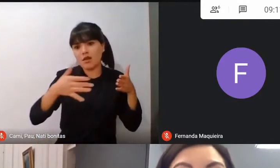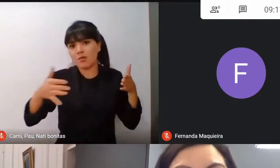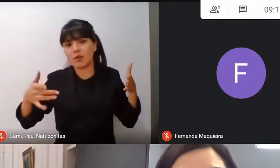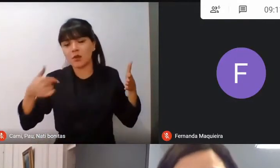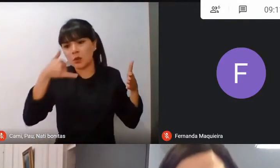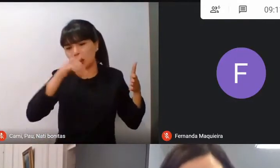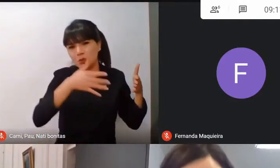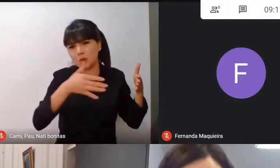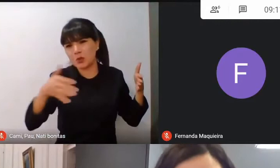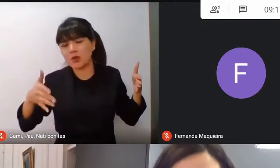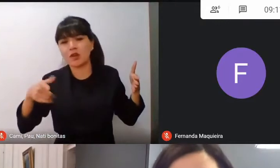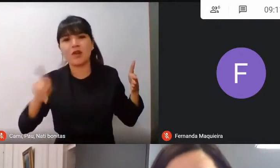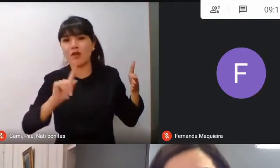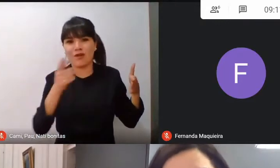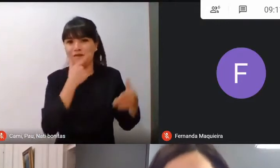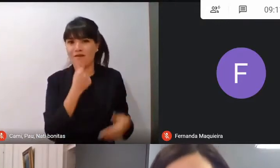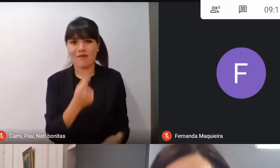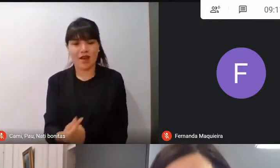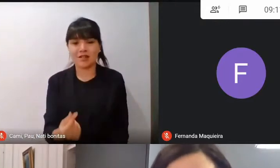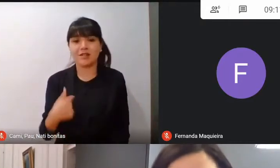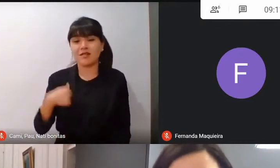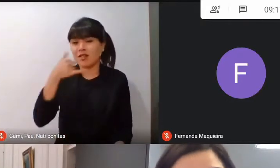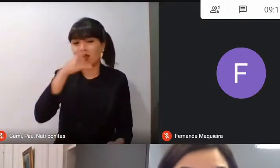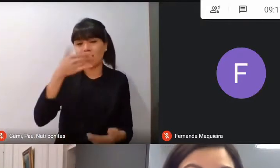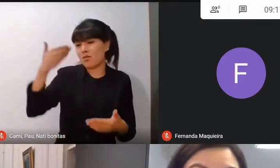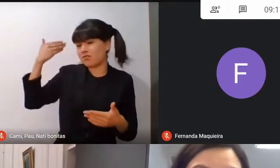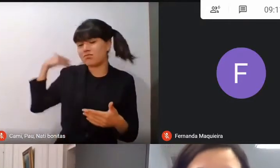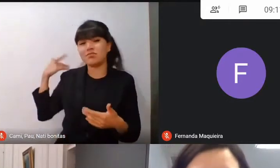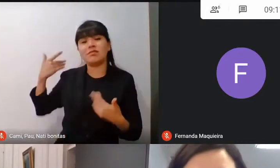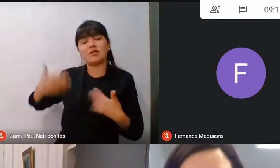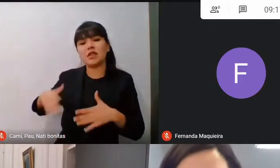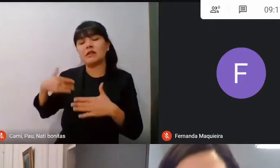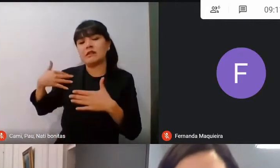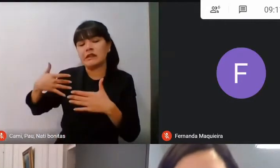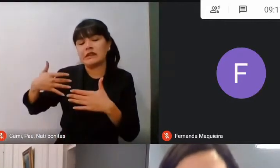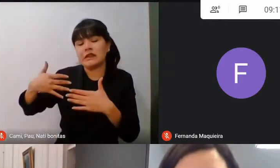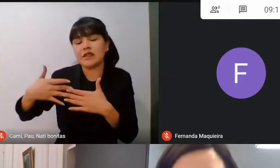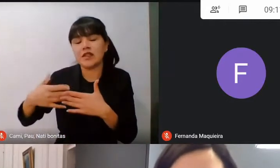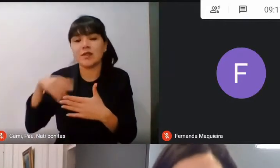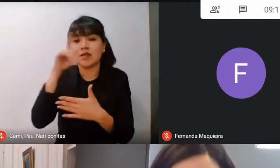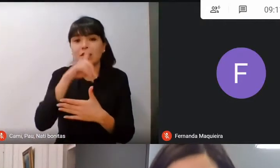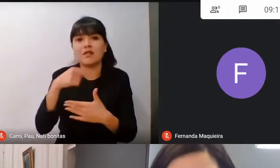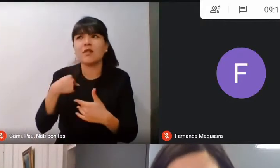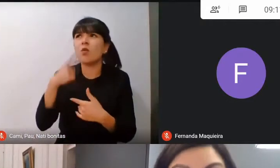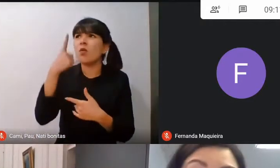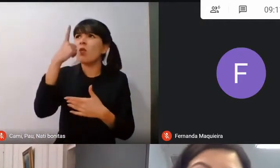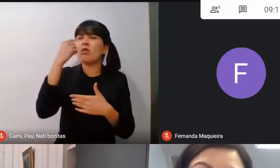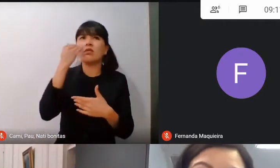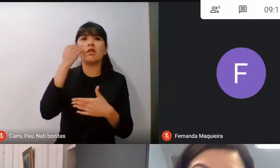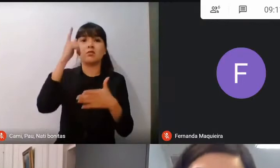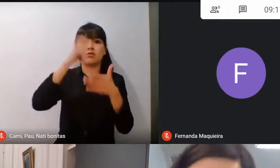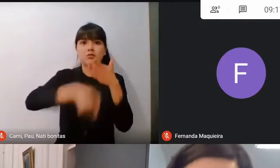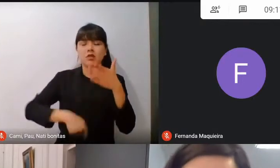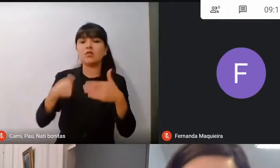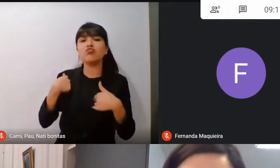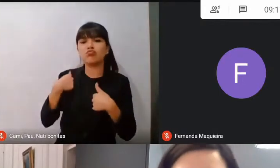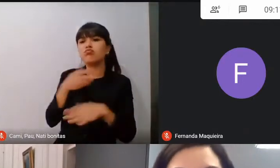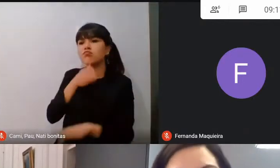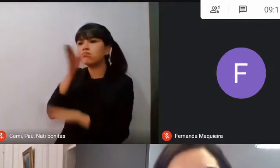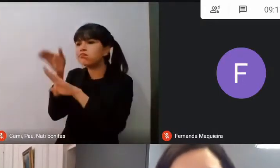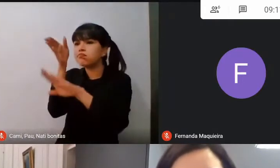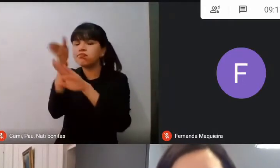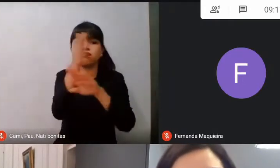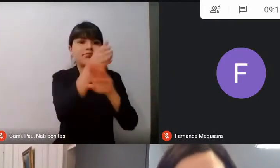y el trabajo juntos que hemos hecho este tiempo. Yo llevo un solo mes pero hemos visitado ya casi 20 establecimientos